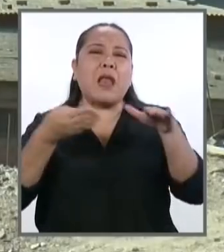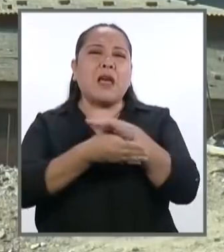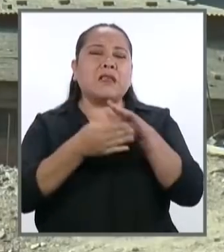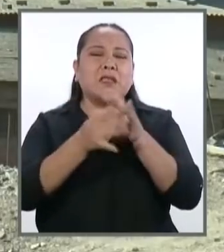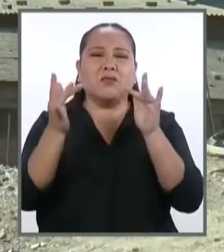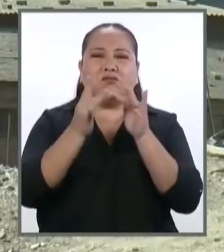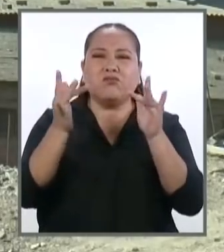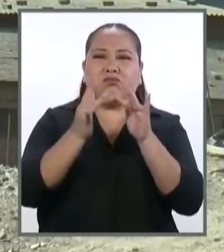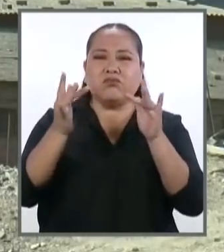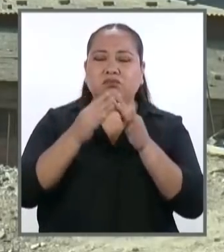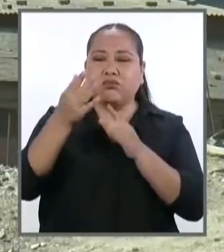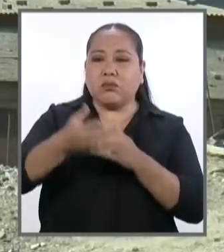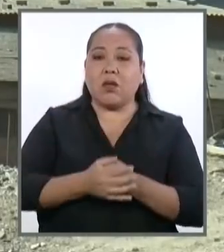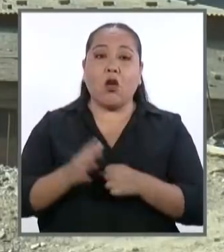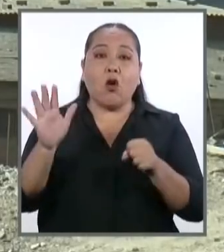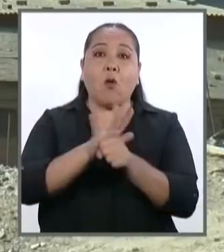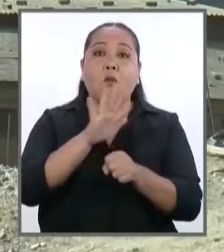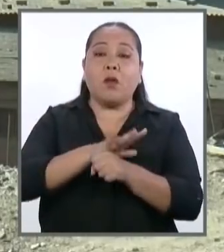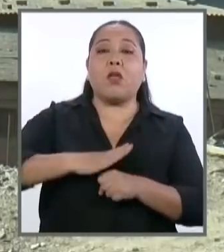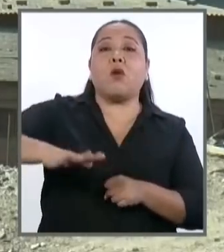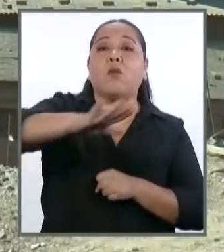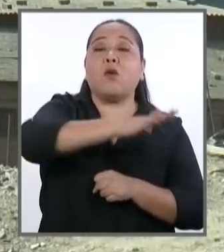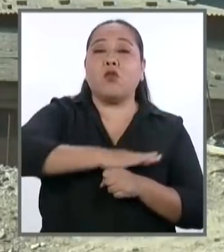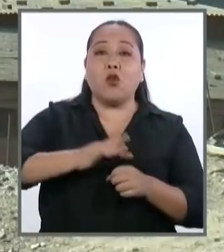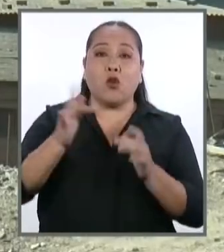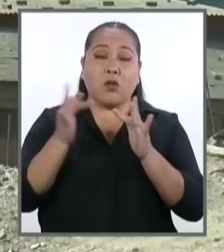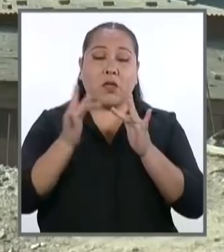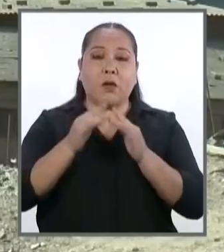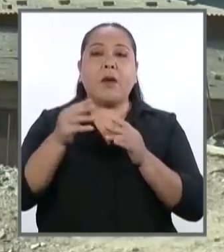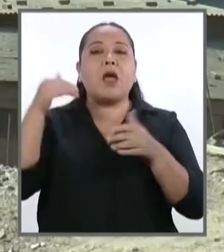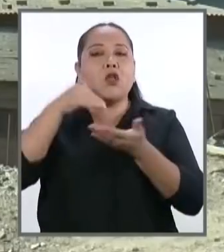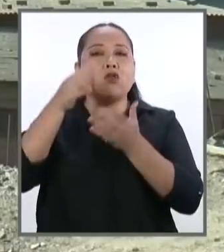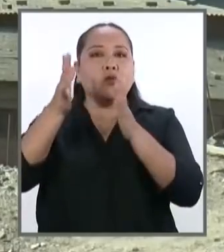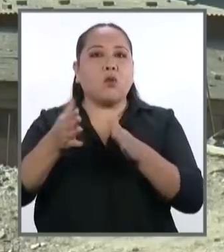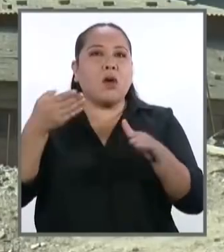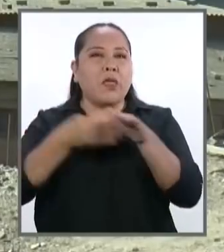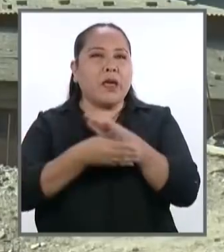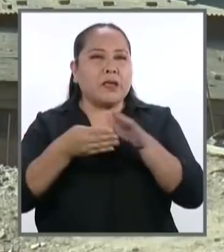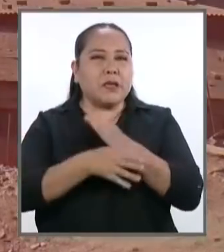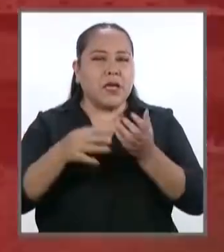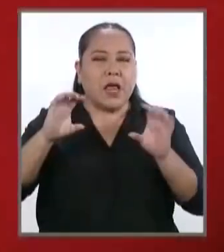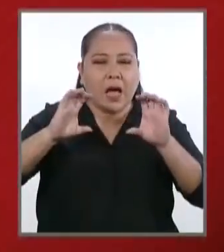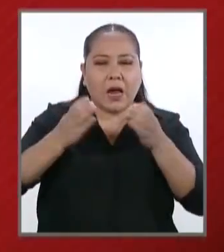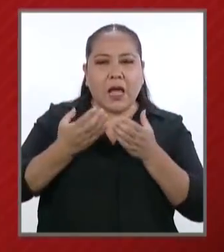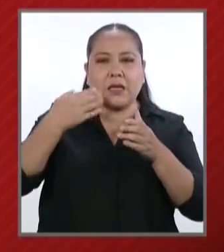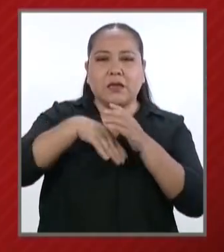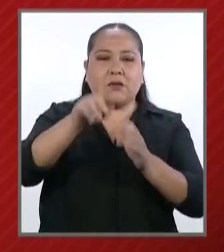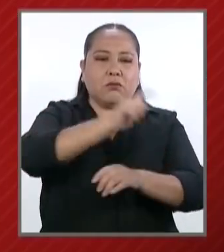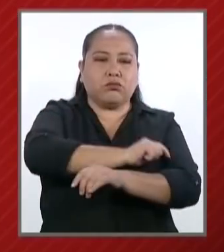y la cobertura a Internet para que los estudiantes puedan acceder a clases, sobre todo en las zonas rurales?